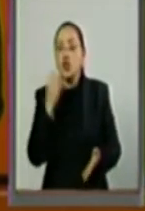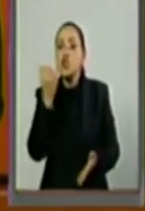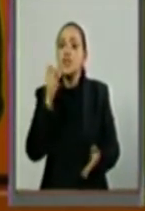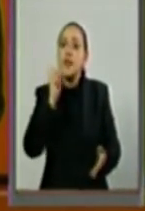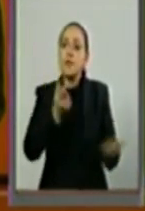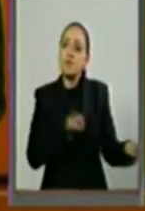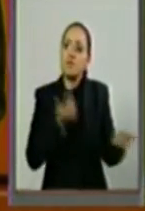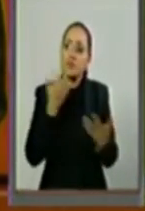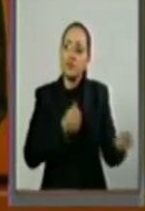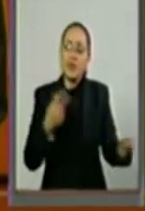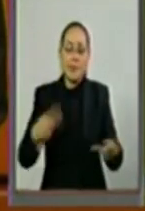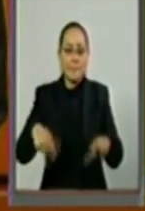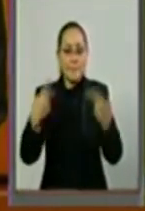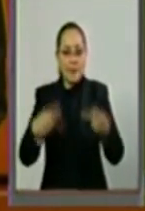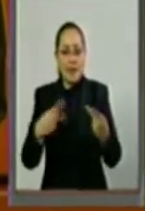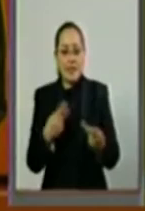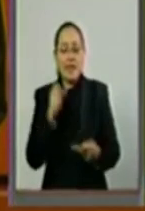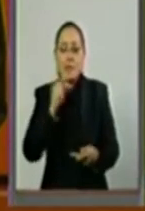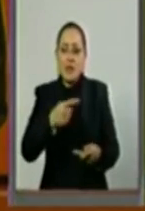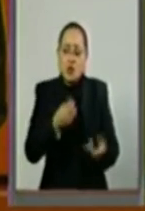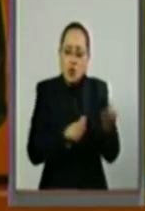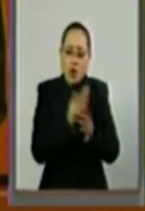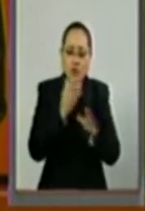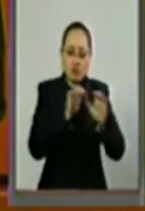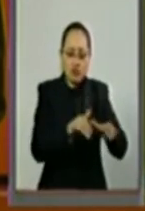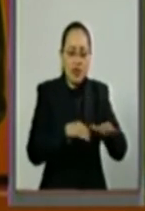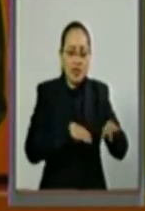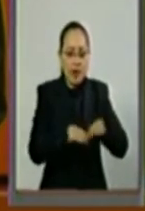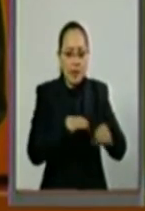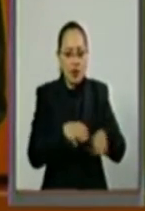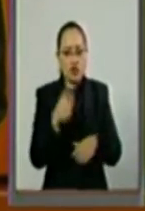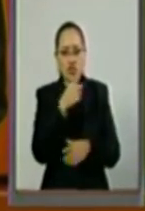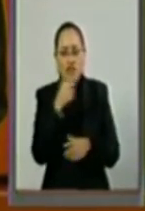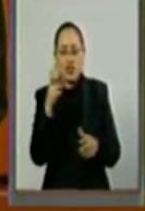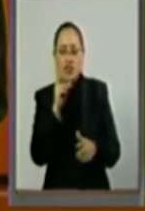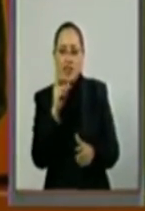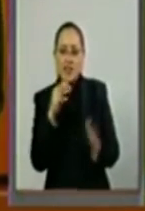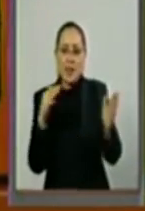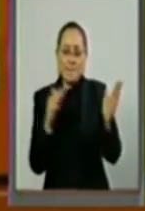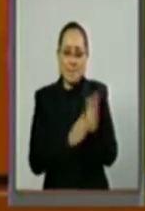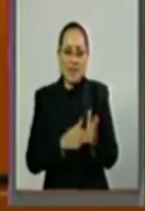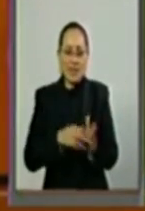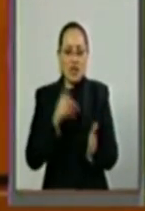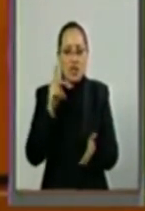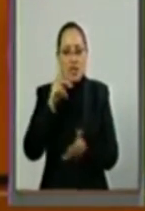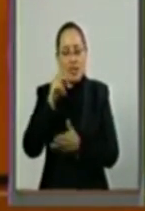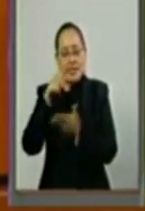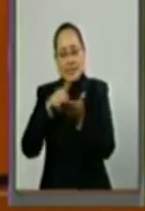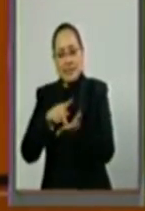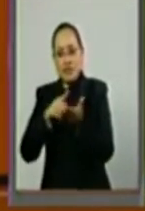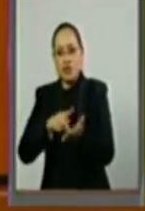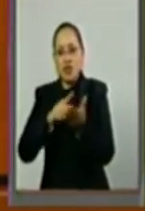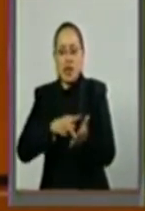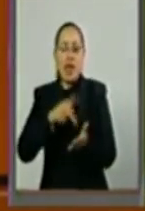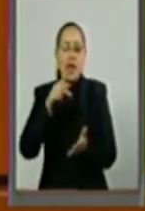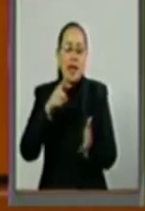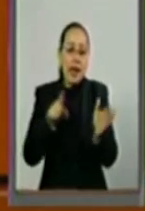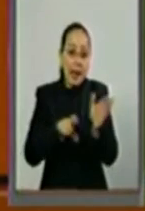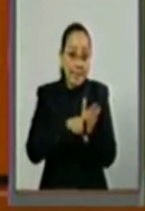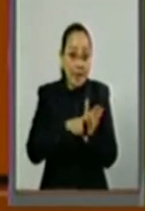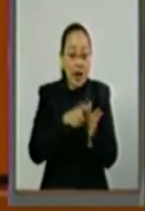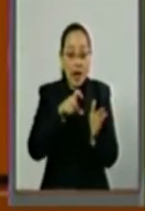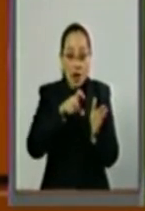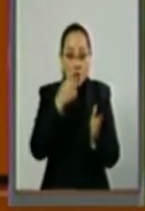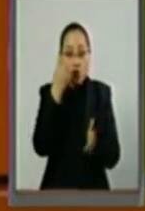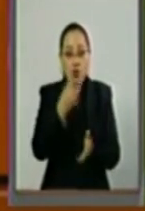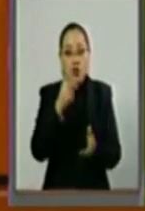trabajo, más de 130 mil toneladas de comarón, con 71 mil toneladas de tilapia, 24